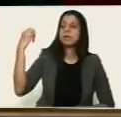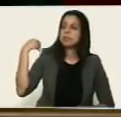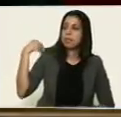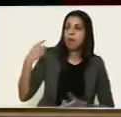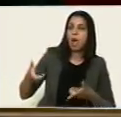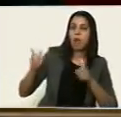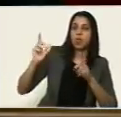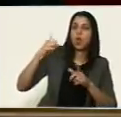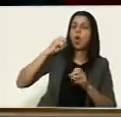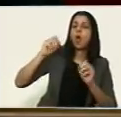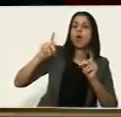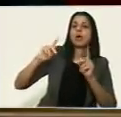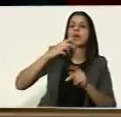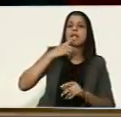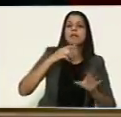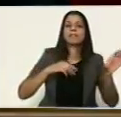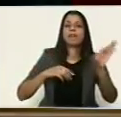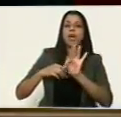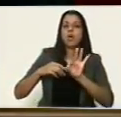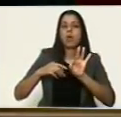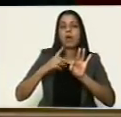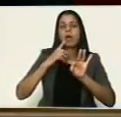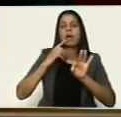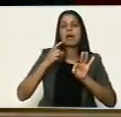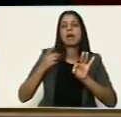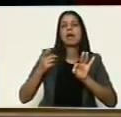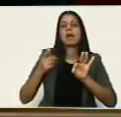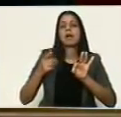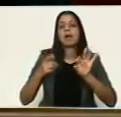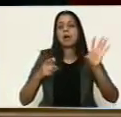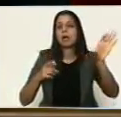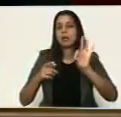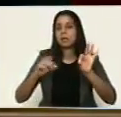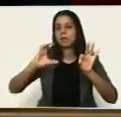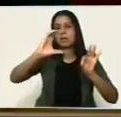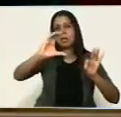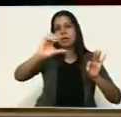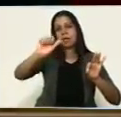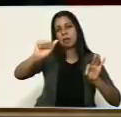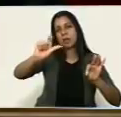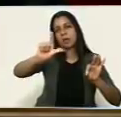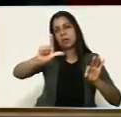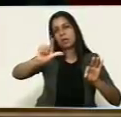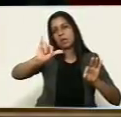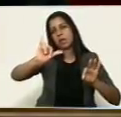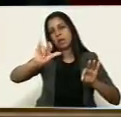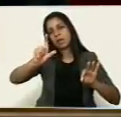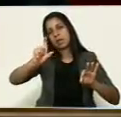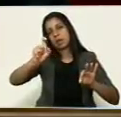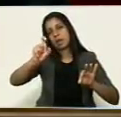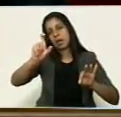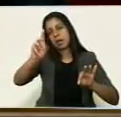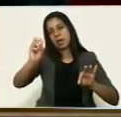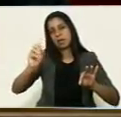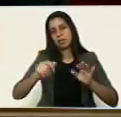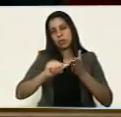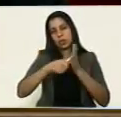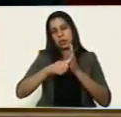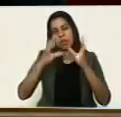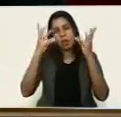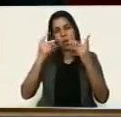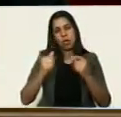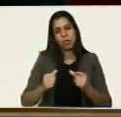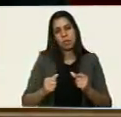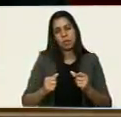nombramiento, y ha hecho lo propio en el caso para nombrar a Calixto José Ortega Sánchez, portador de la cédula de identidad